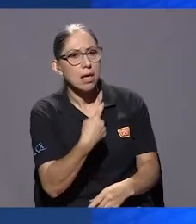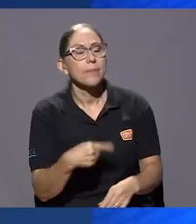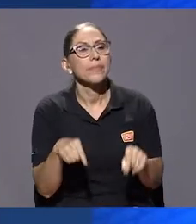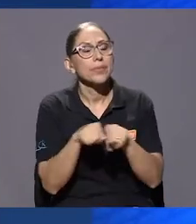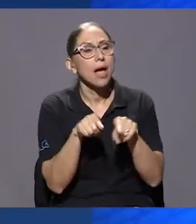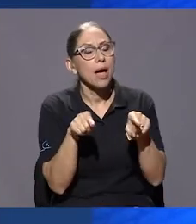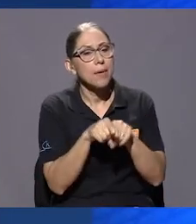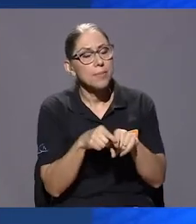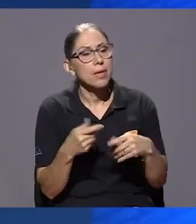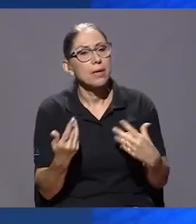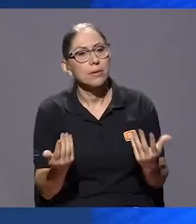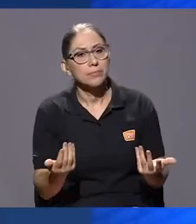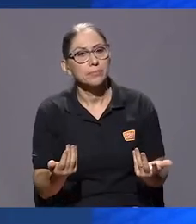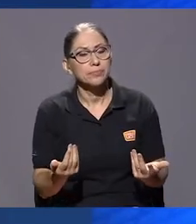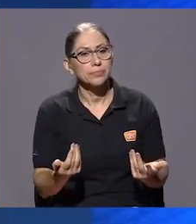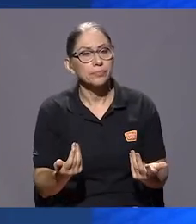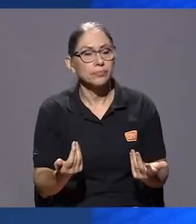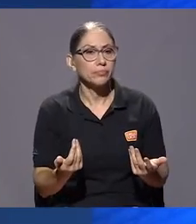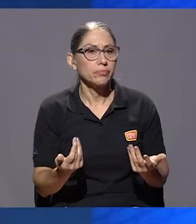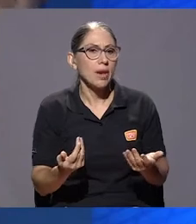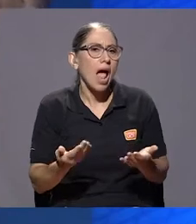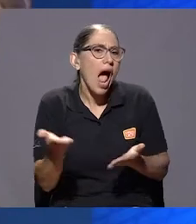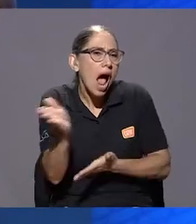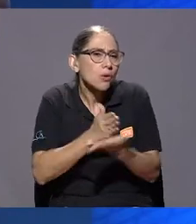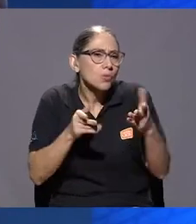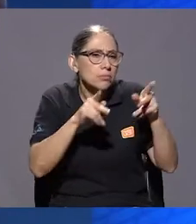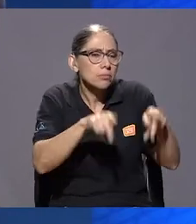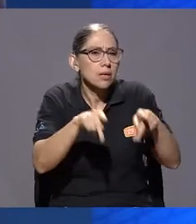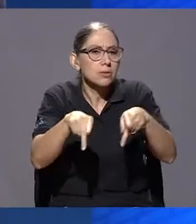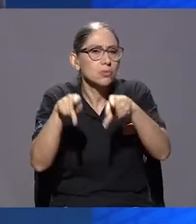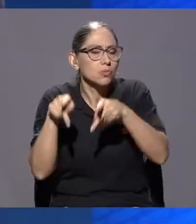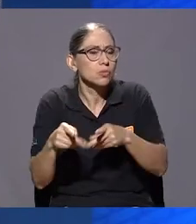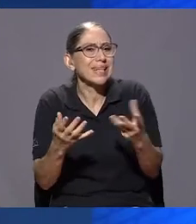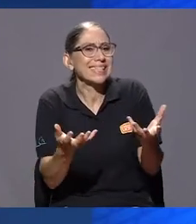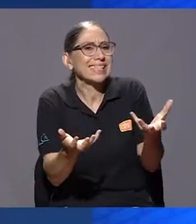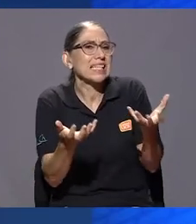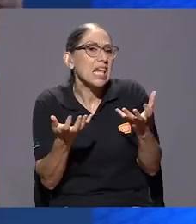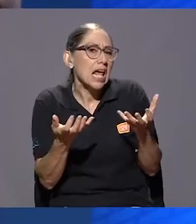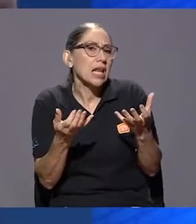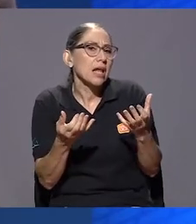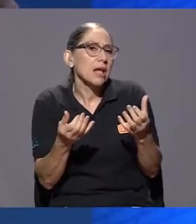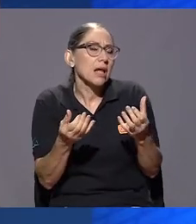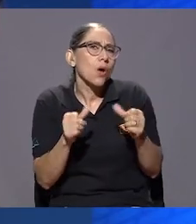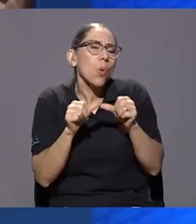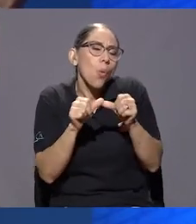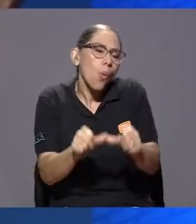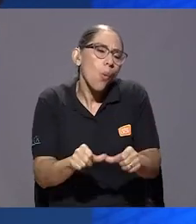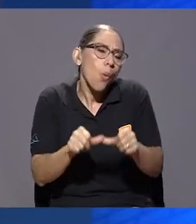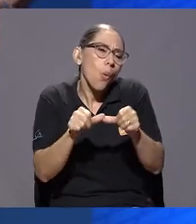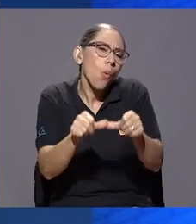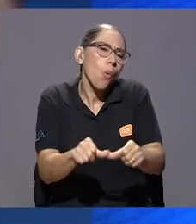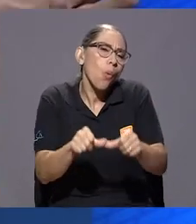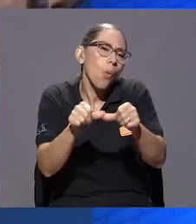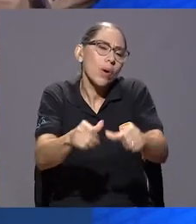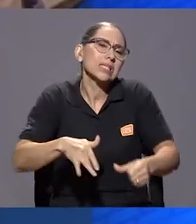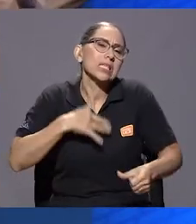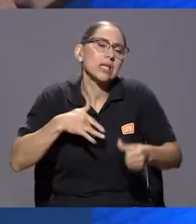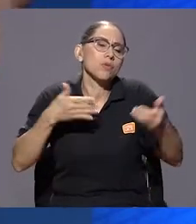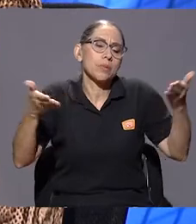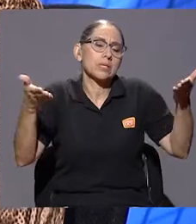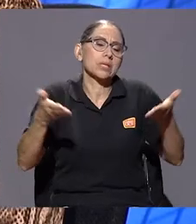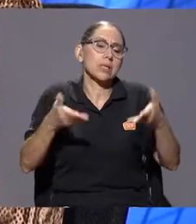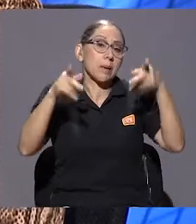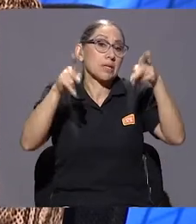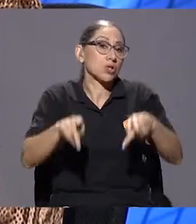existe o algunas personas quieren perpetuar la presencia del ser que ya no está